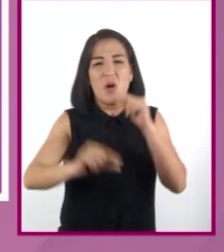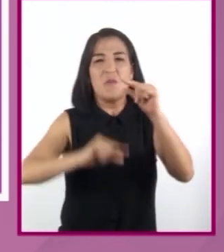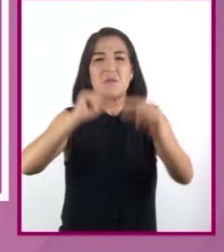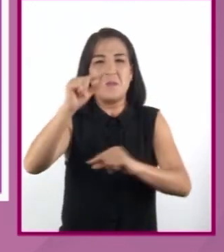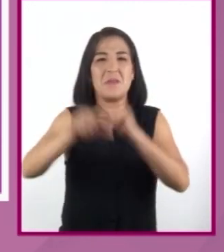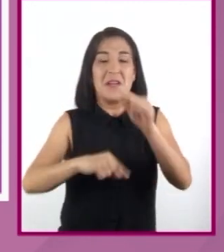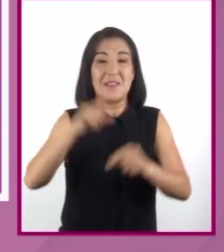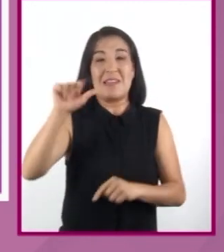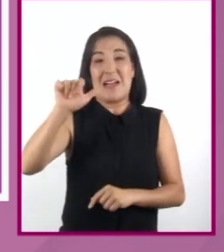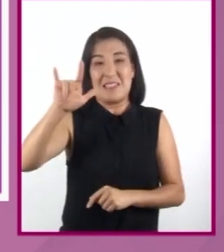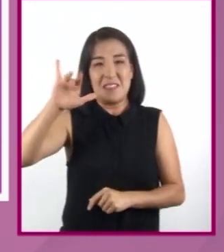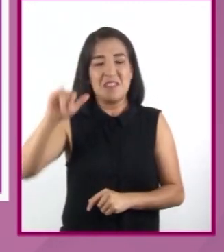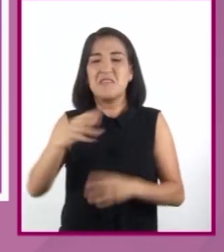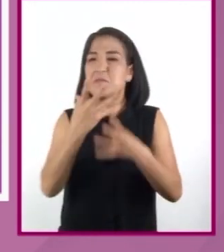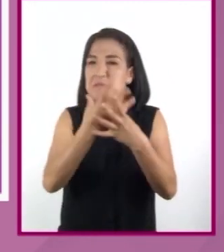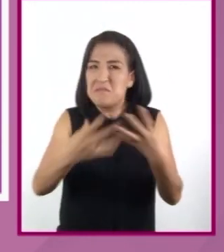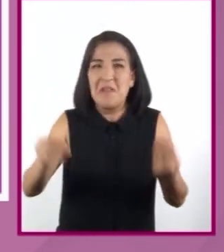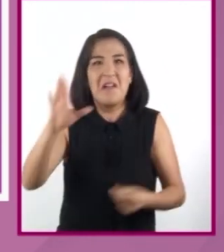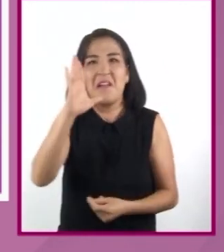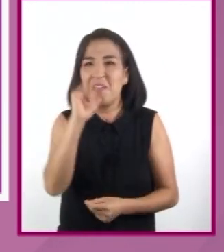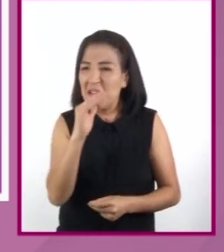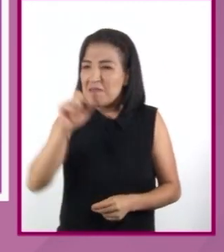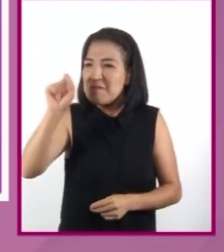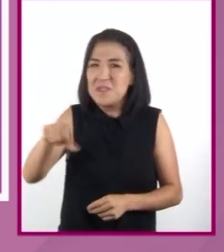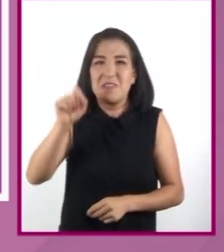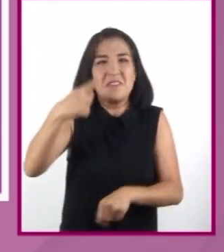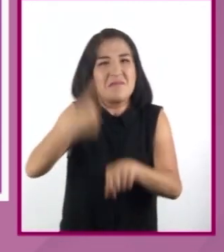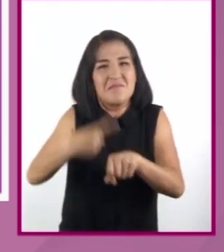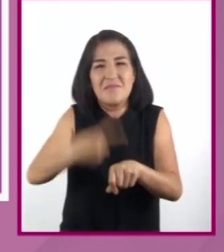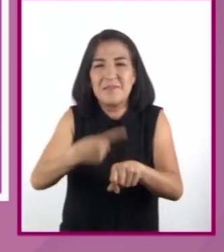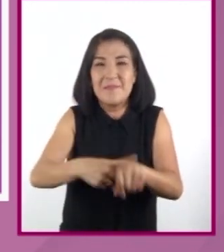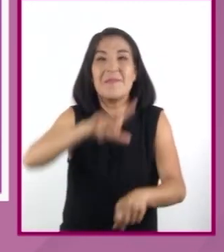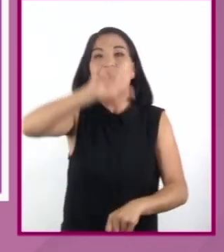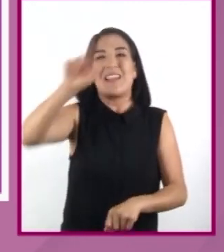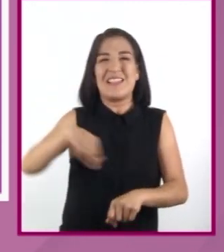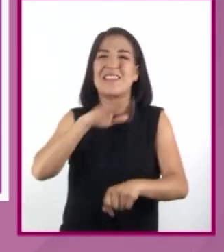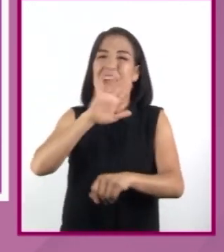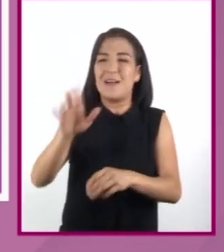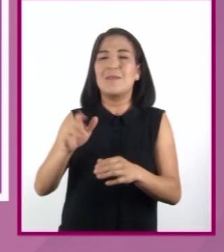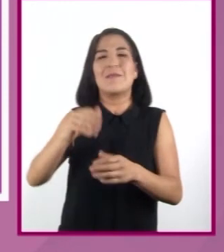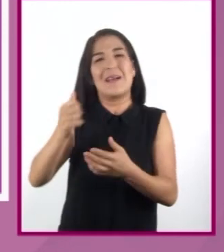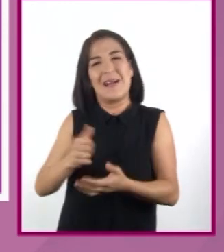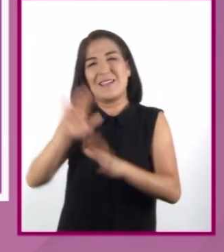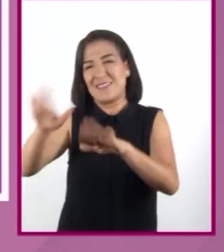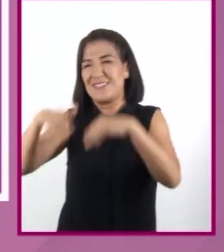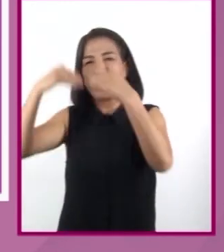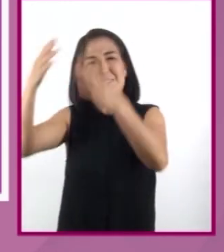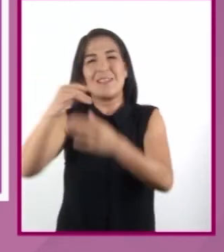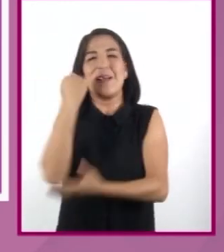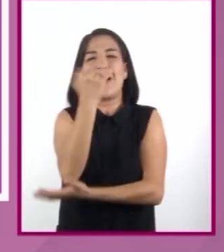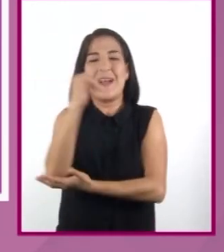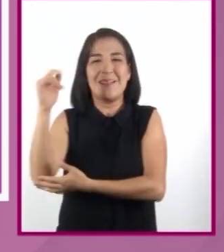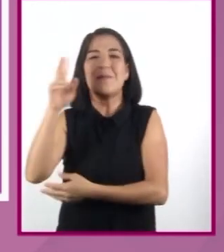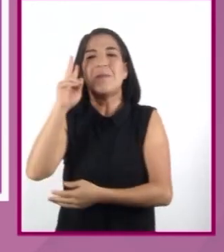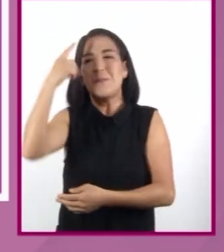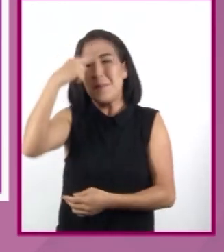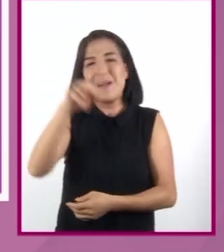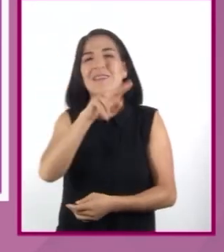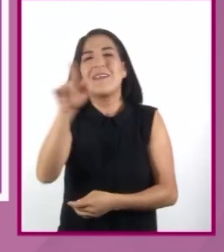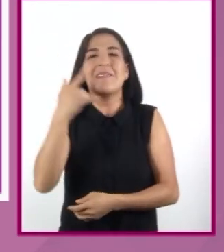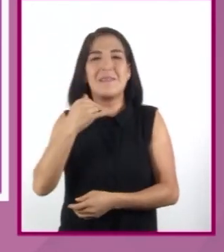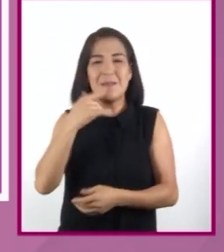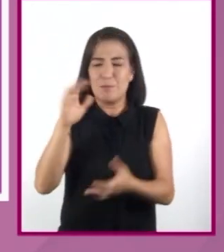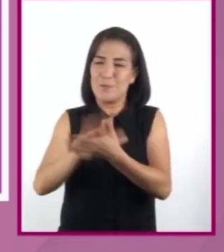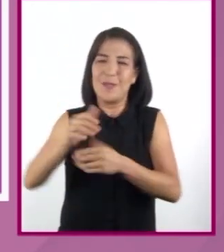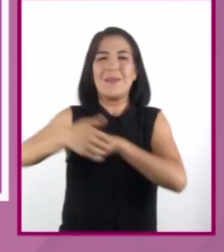Alicia no se reponía nunca. Al fin de una tarde pudo salir al jardín apoyada en el brazo de él. Miraba indiferente